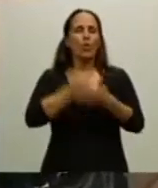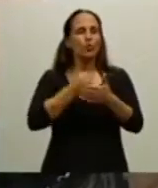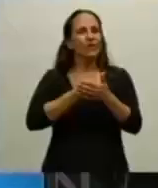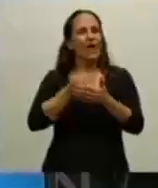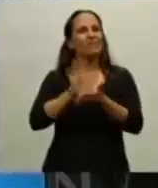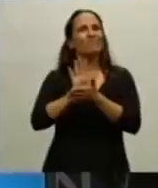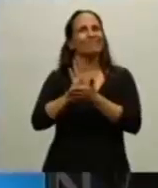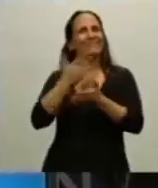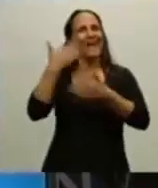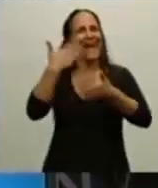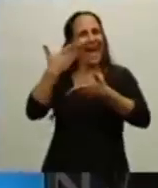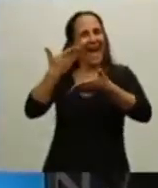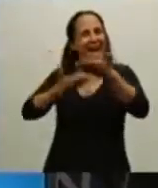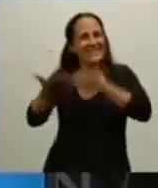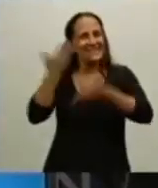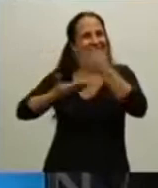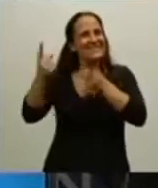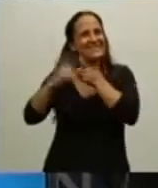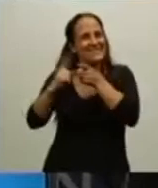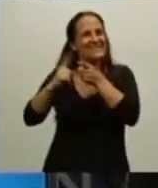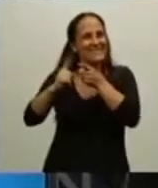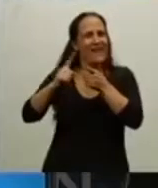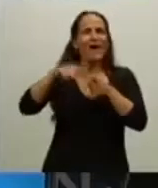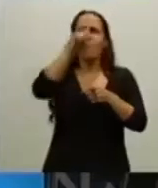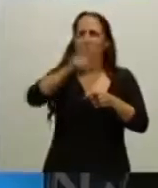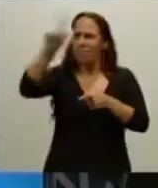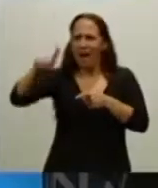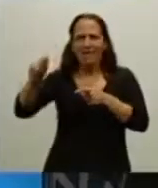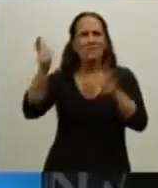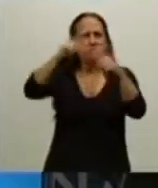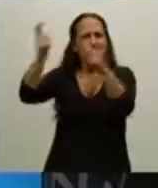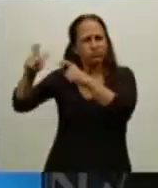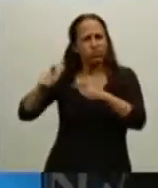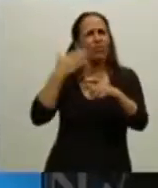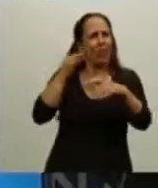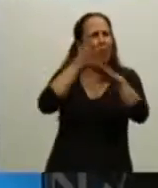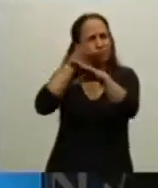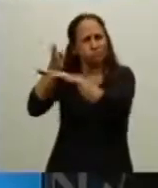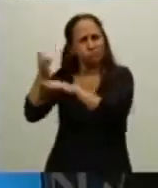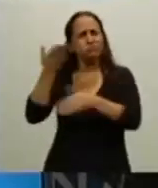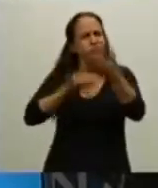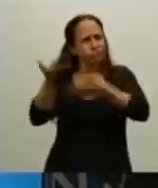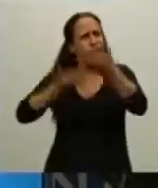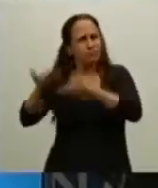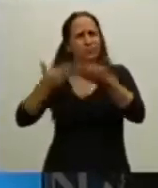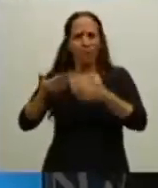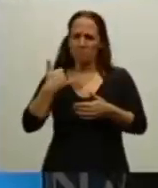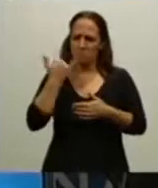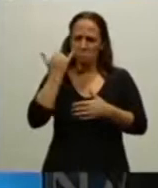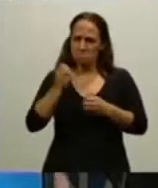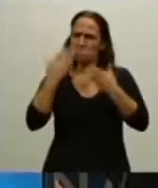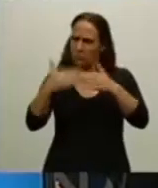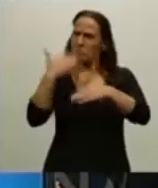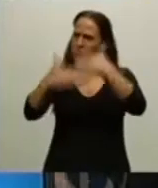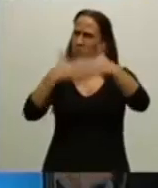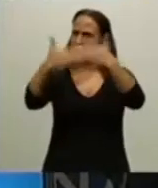diplomáticamente en todos los foros internacionales, hemos hecho grandes progresos, impensables